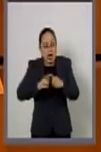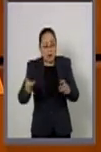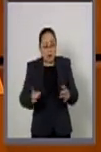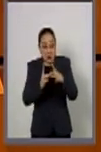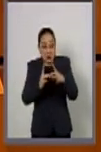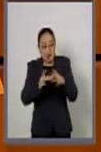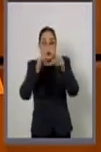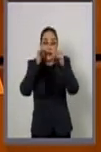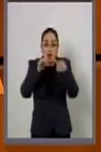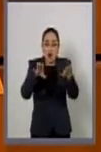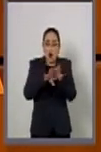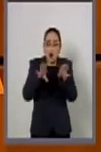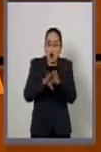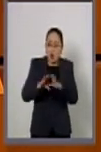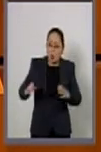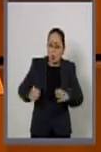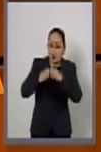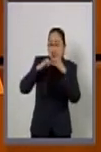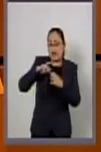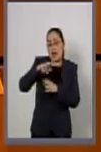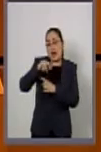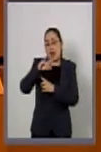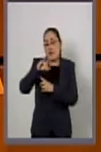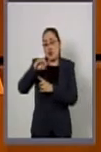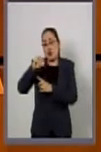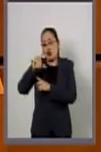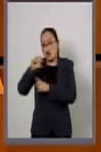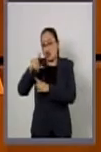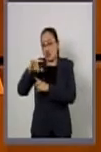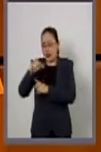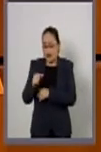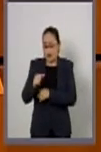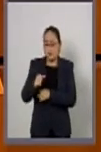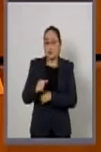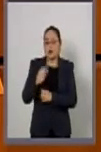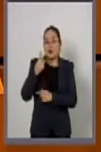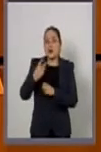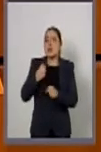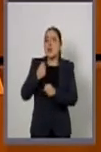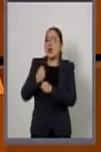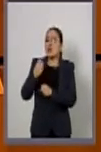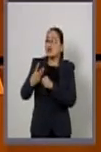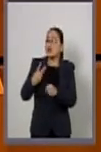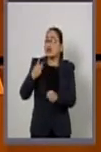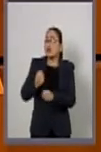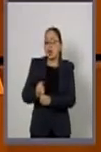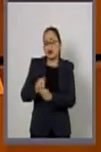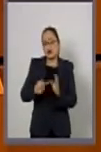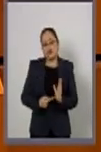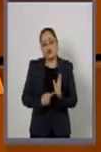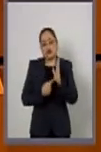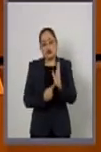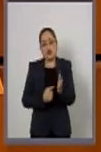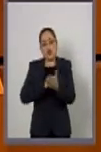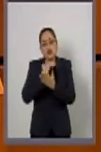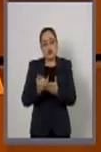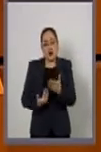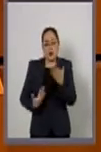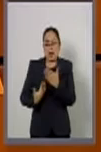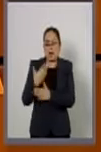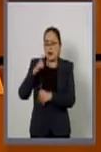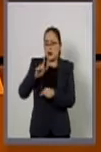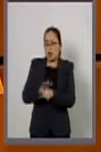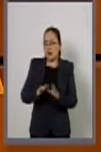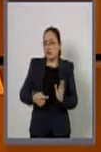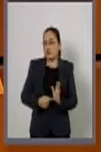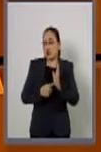Nucleares o Emergencia Radiológica. Cada tres años se presenta un informe nacional a